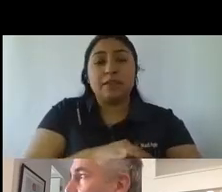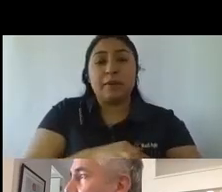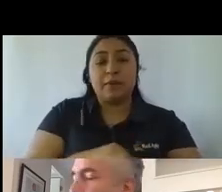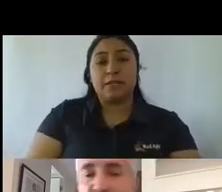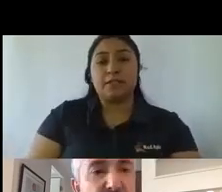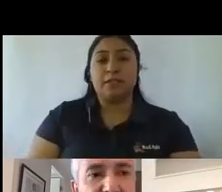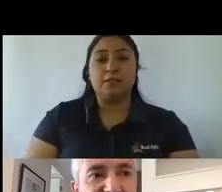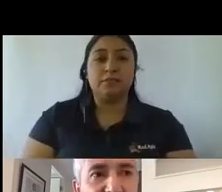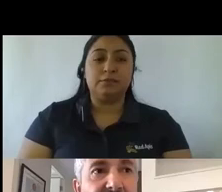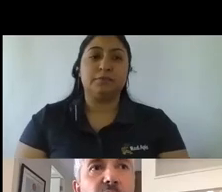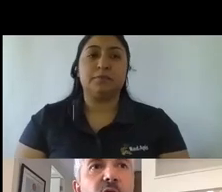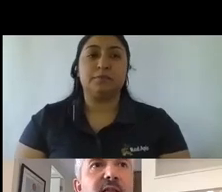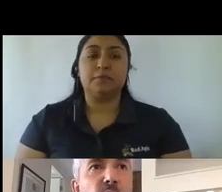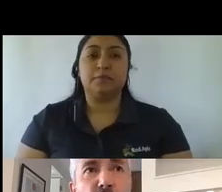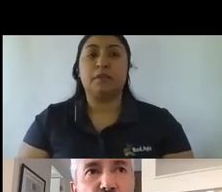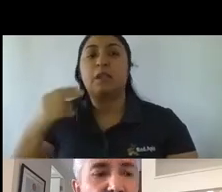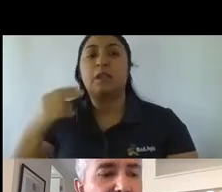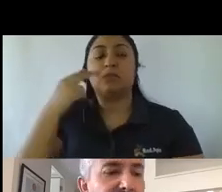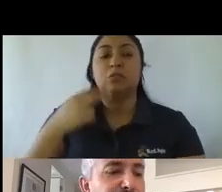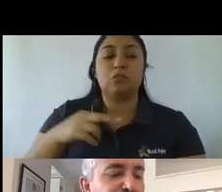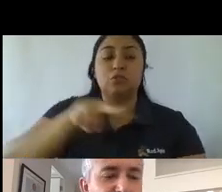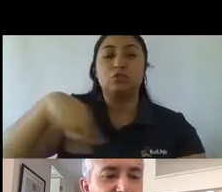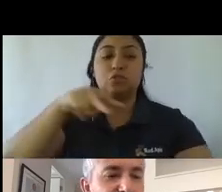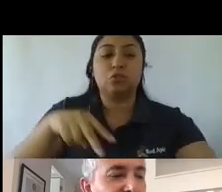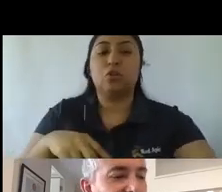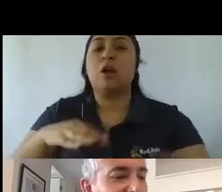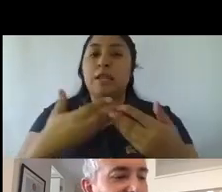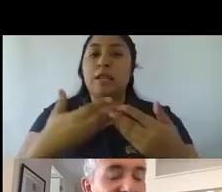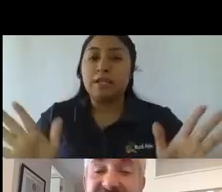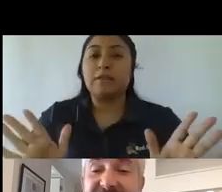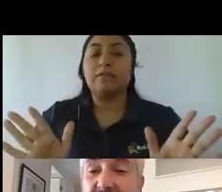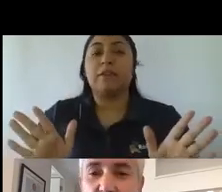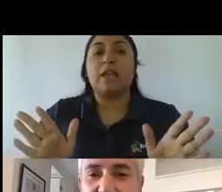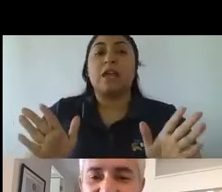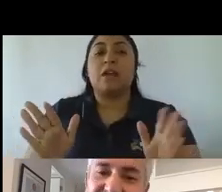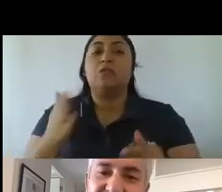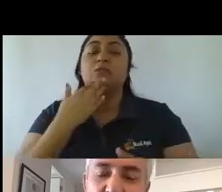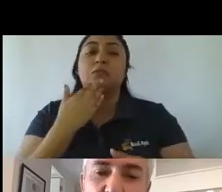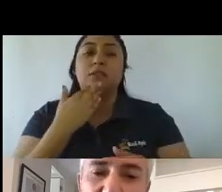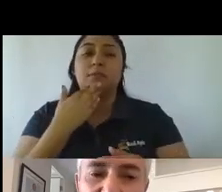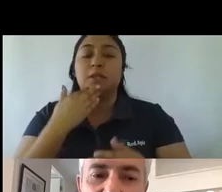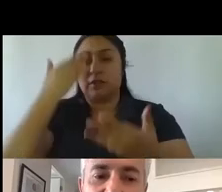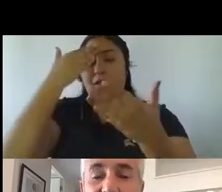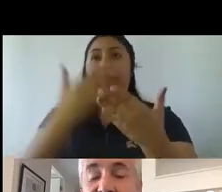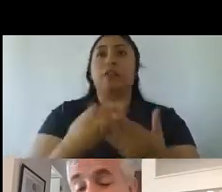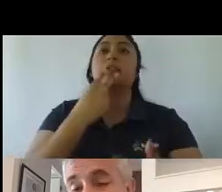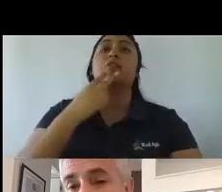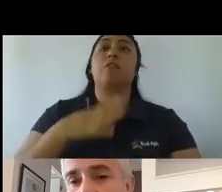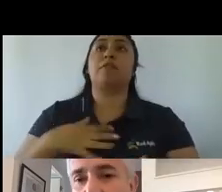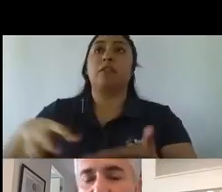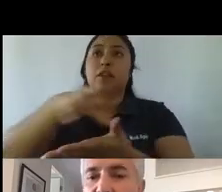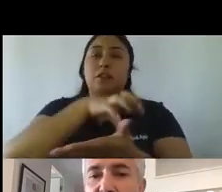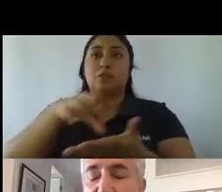de que hoy día estamos bien liberados, estamos mucho más lanzados a la vida ciudadana, también